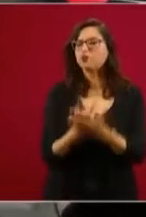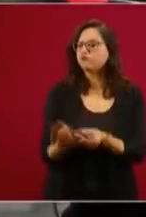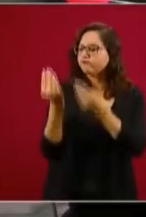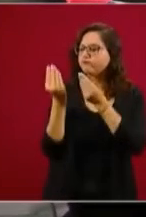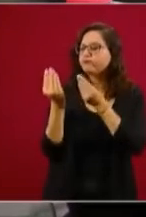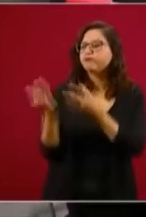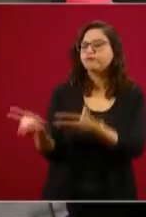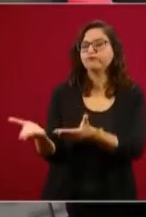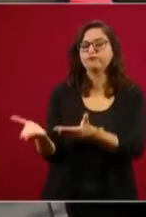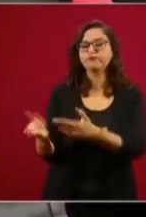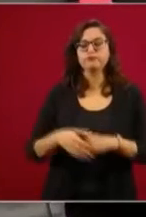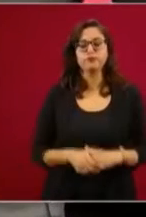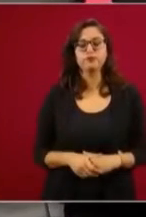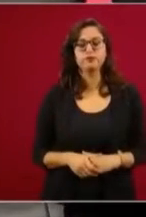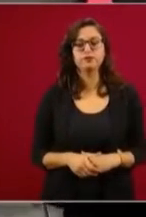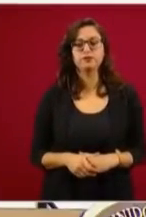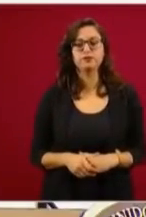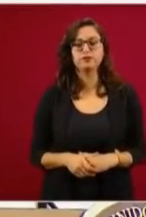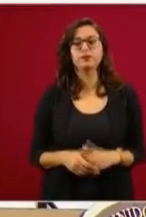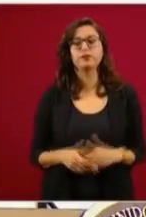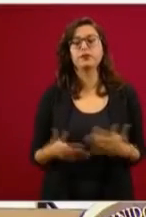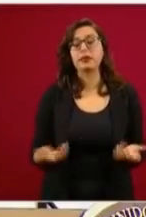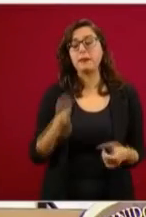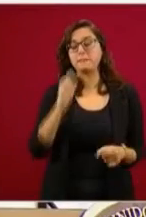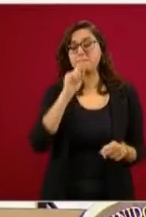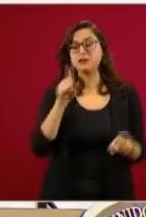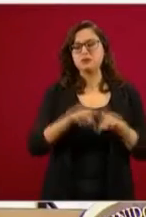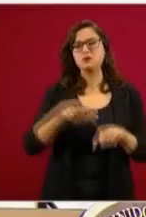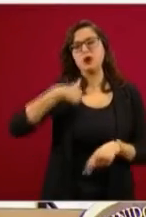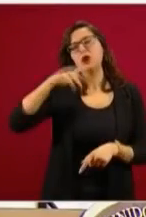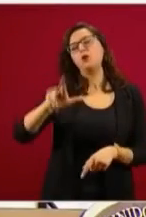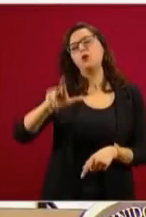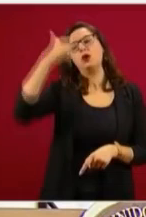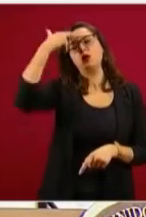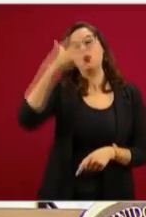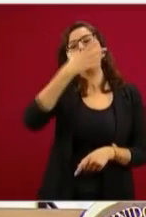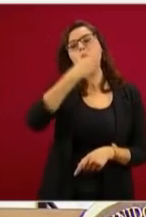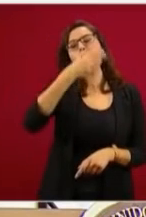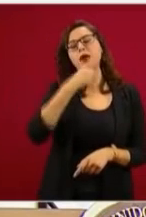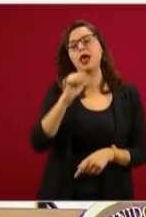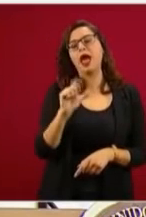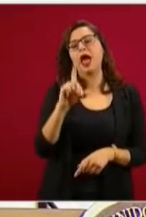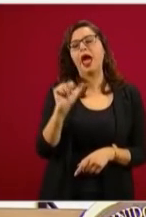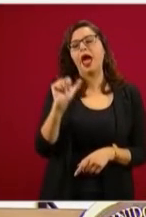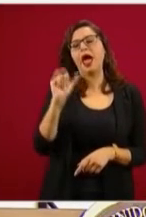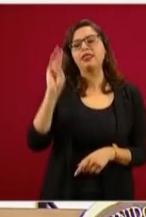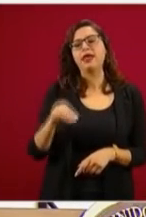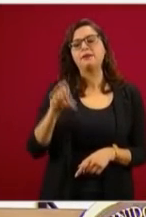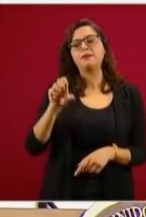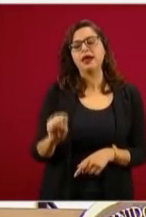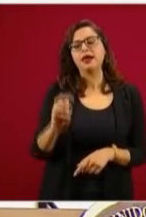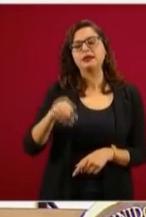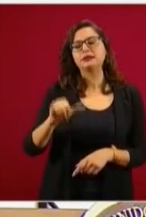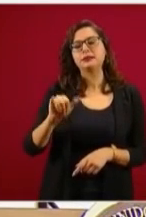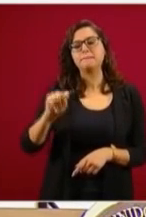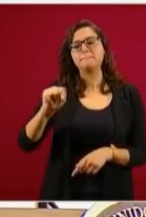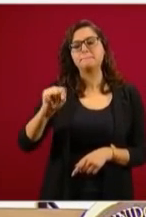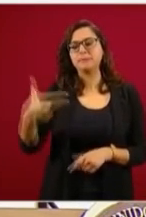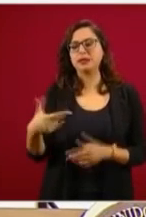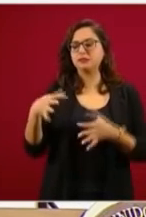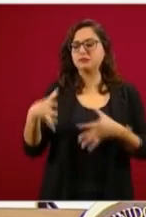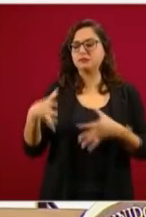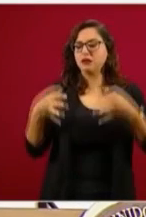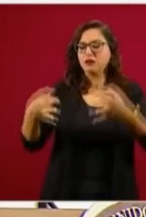cuando hablaba de cómo hoy en México existe autonomía por parte de las instituciones y al referirse muy en particular,